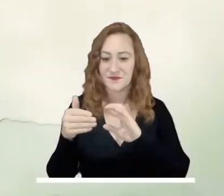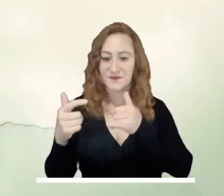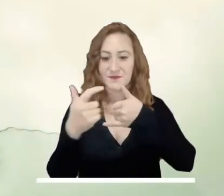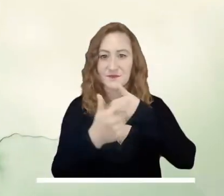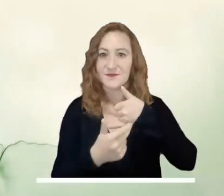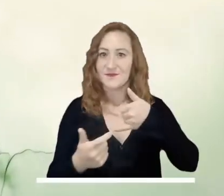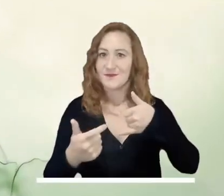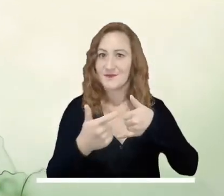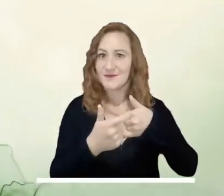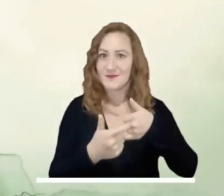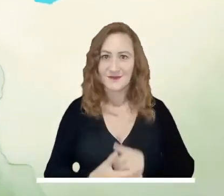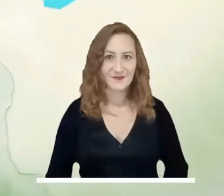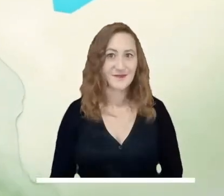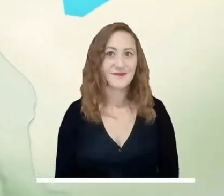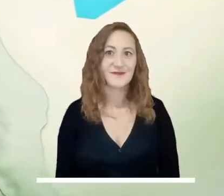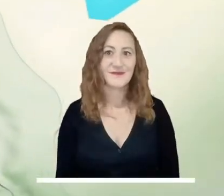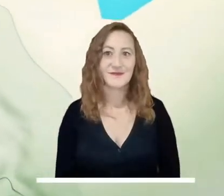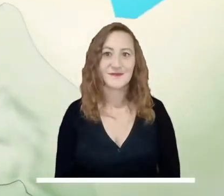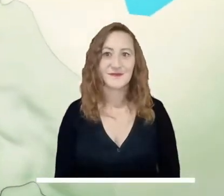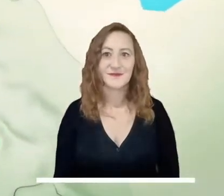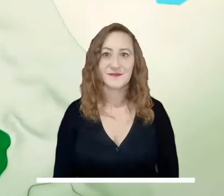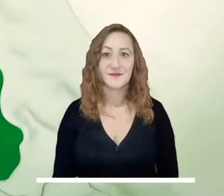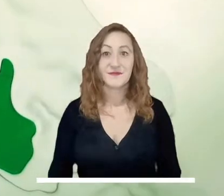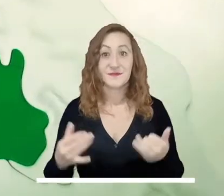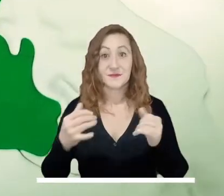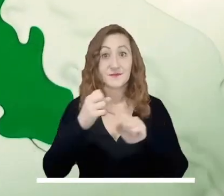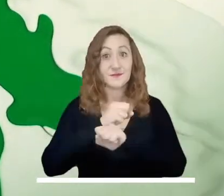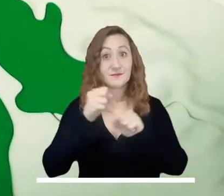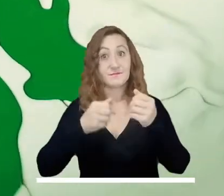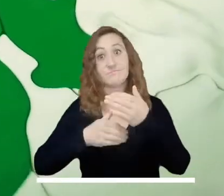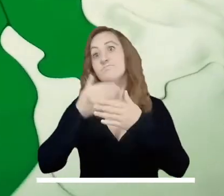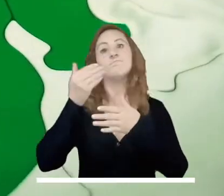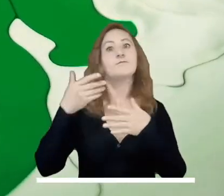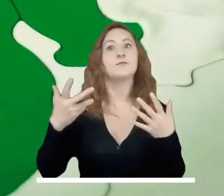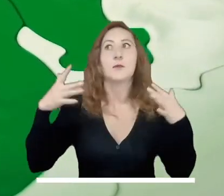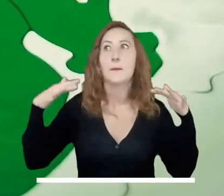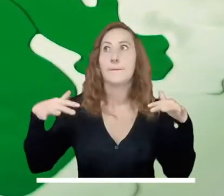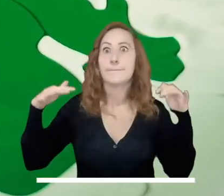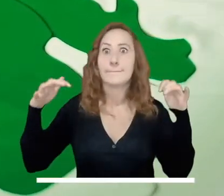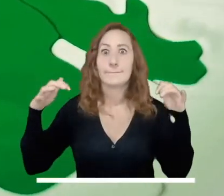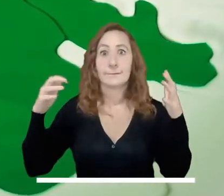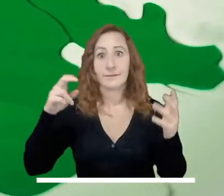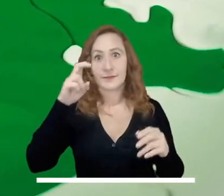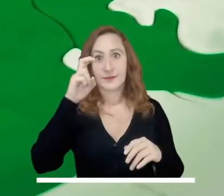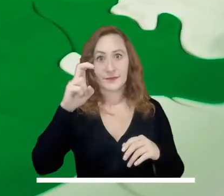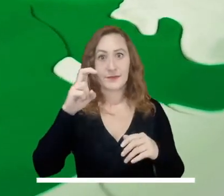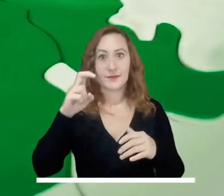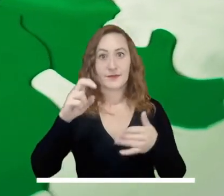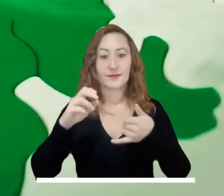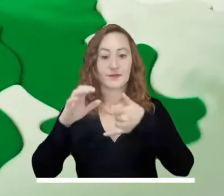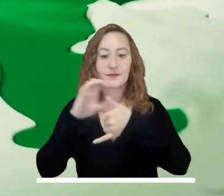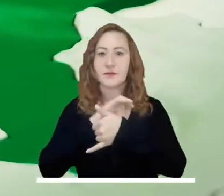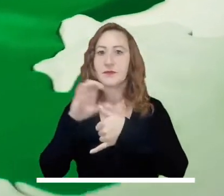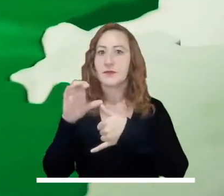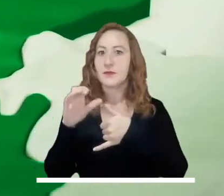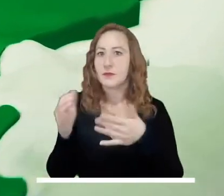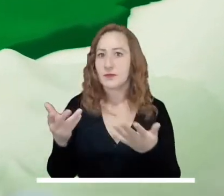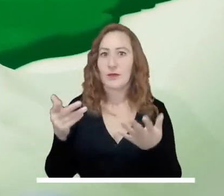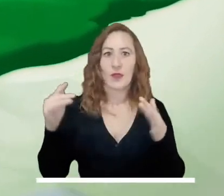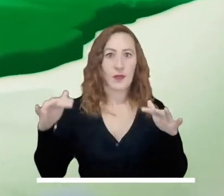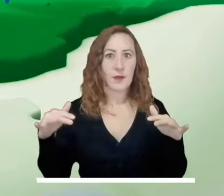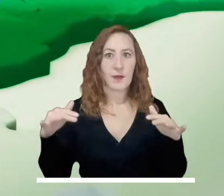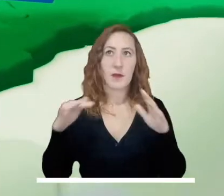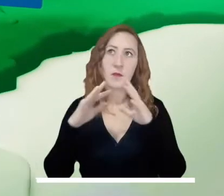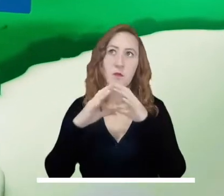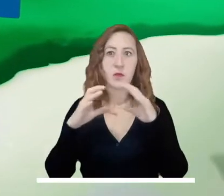regiones del país. A pesar del tiempo seco predominante que se prevé en la región caribeña durante la mañana, no se descartan algunas